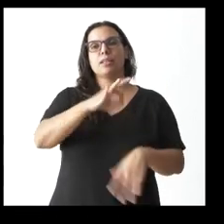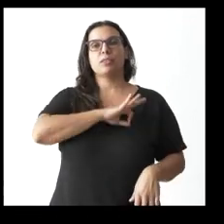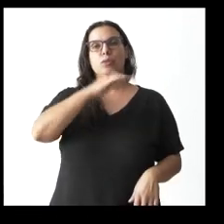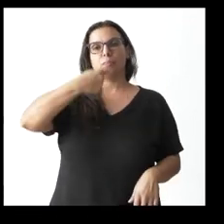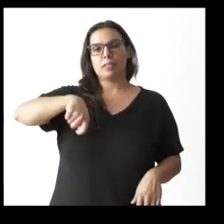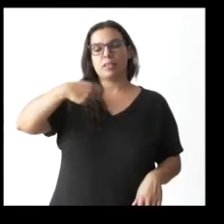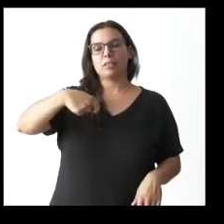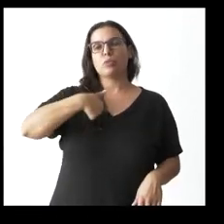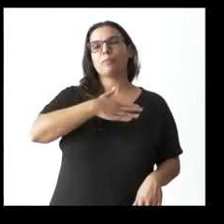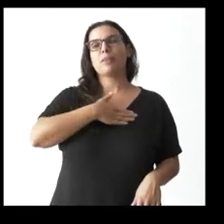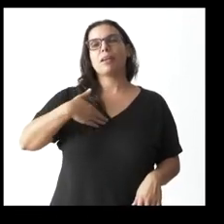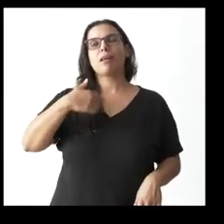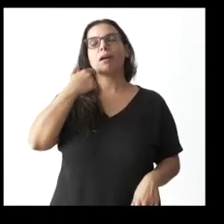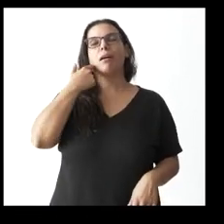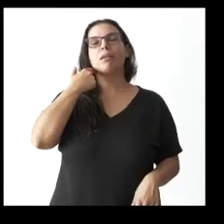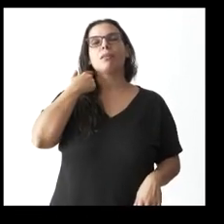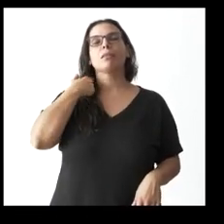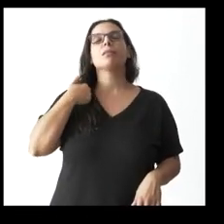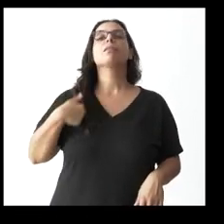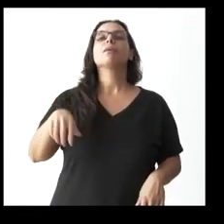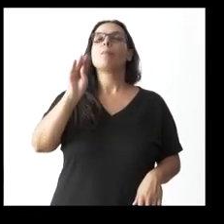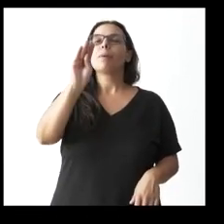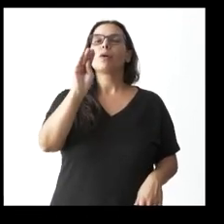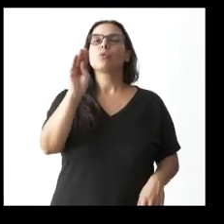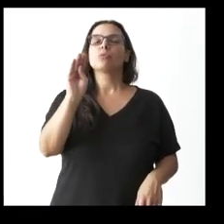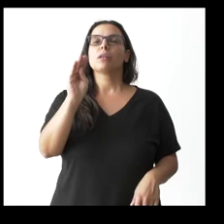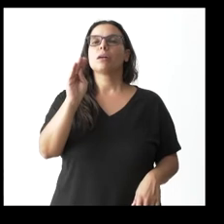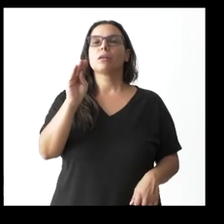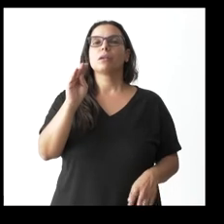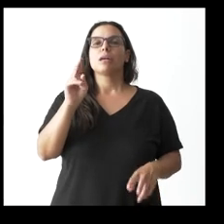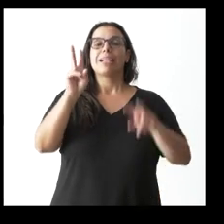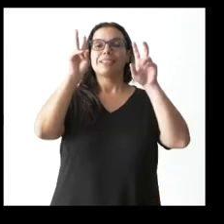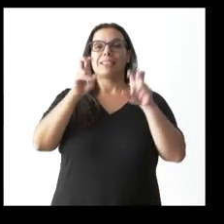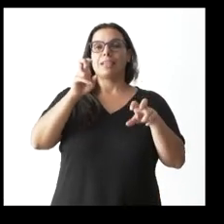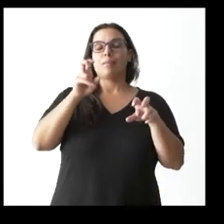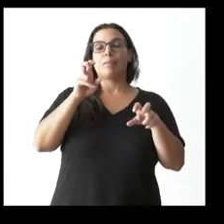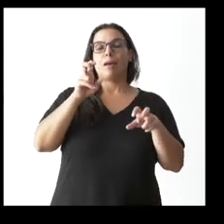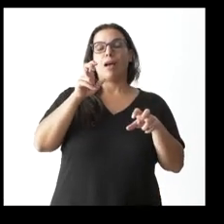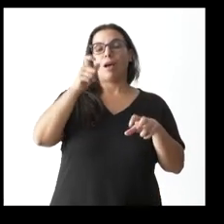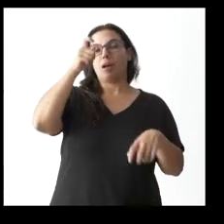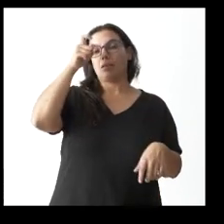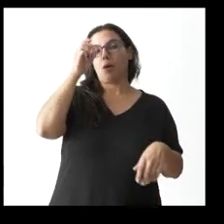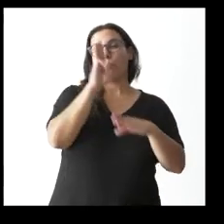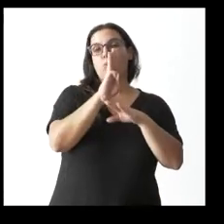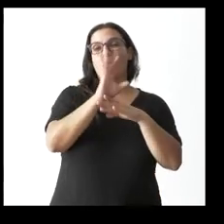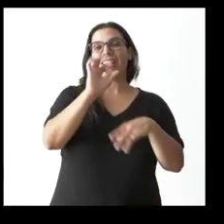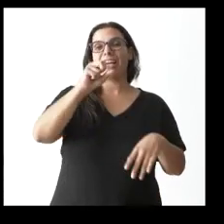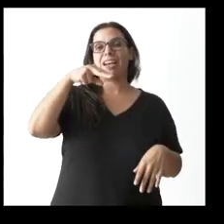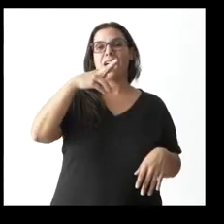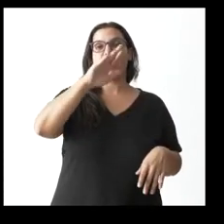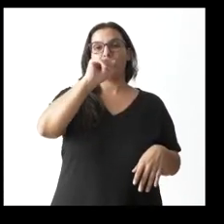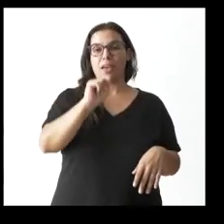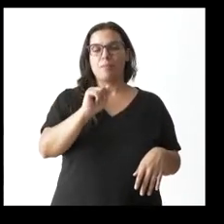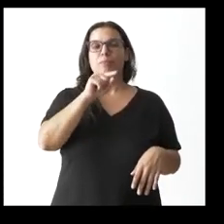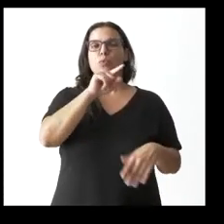yo quería preguntarle en primer lugar por el tema de Puebla de Sanabría se ha remitido un poco a que ya se refirió a este